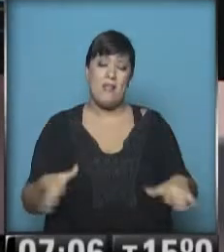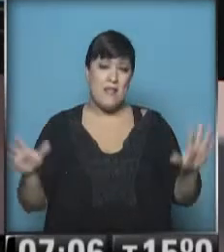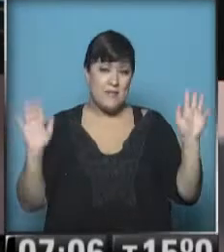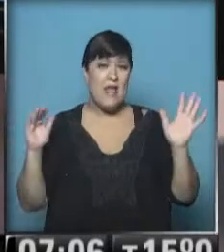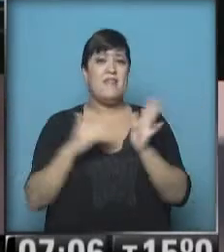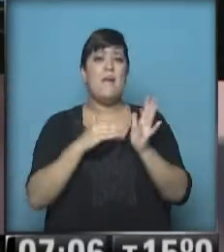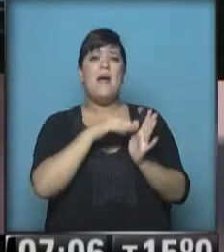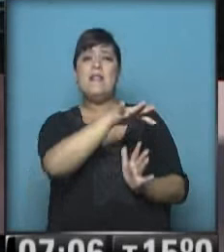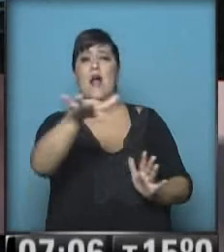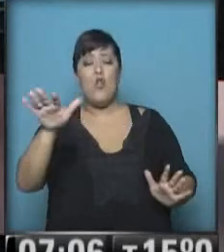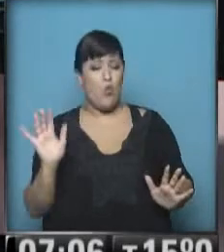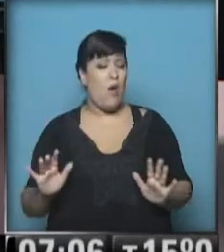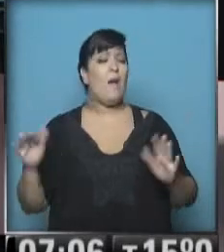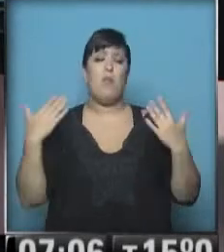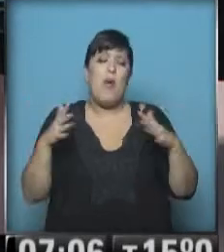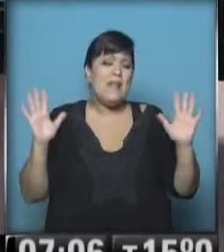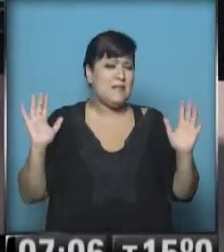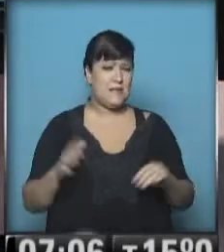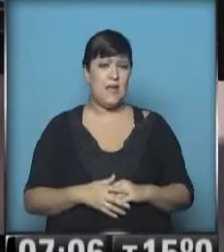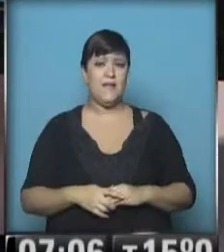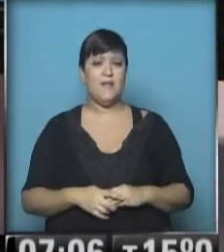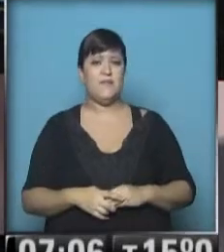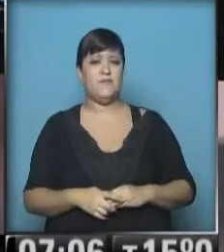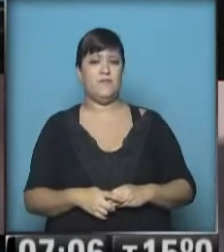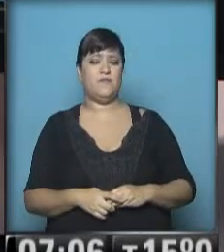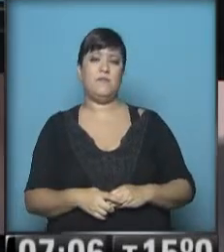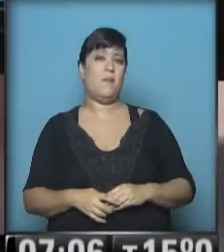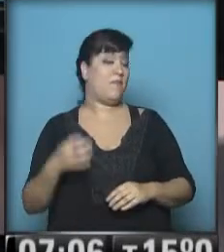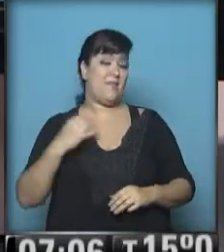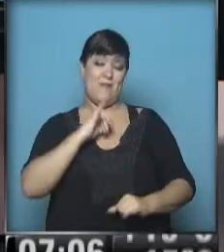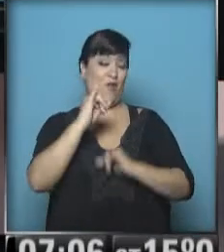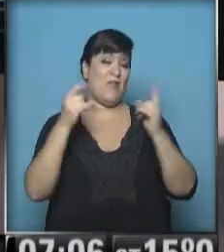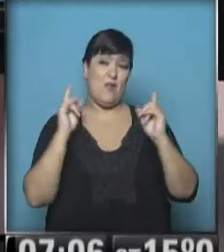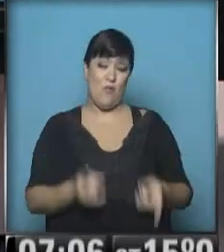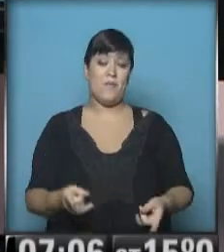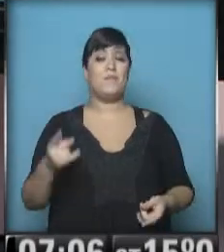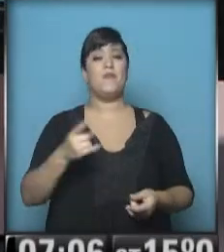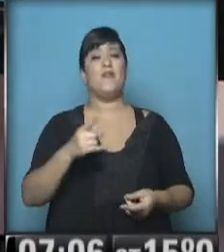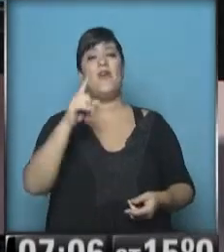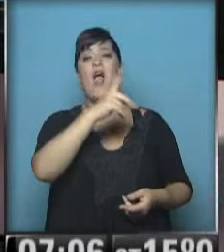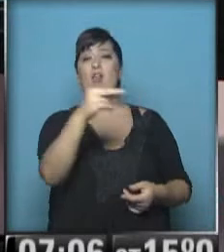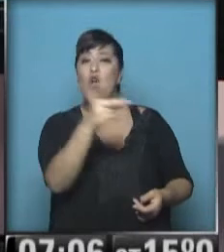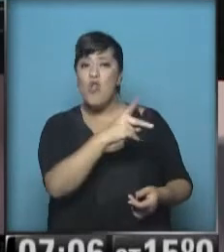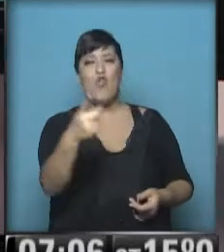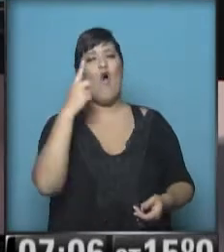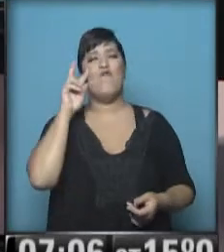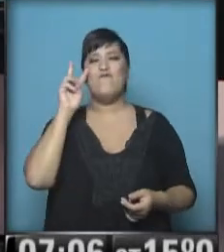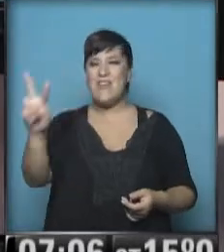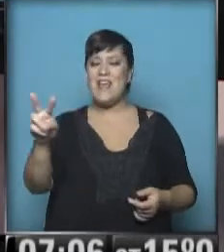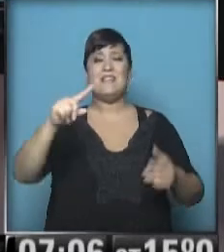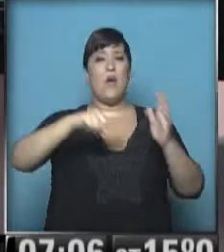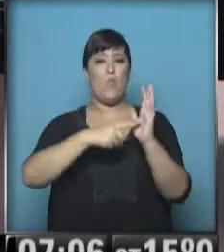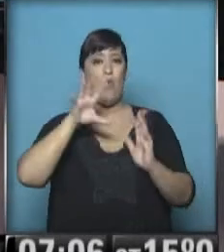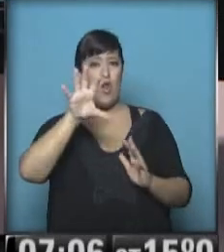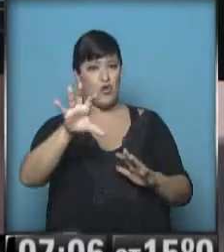aislado. Es bajita la probabilidad, pero claro, tengo que contárselo igual. Lourdes y Alejandro, fíjense lo que es el Gran Buenos